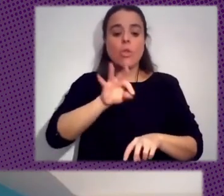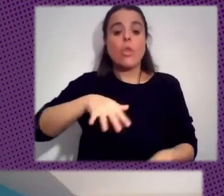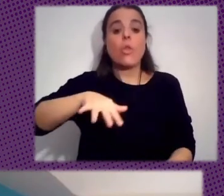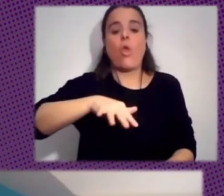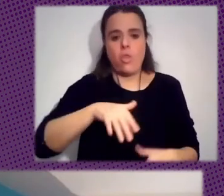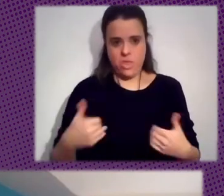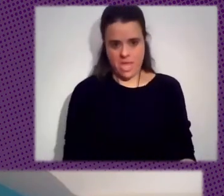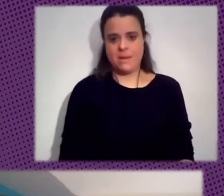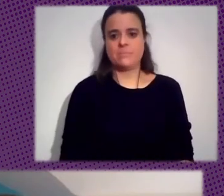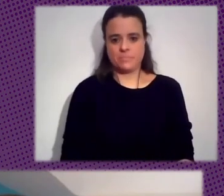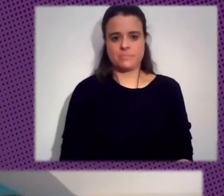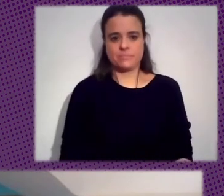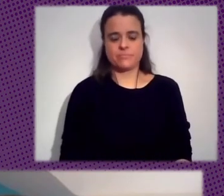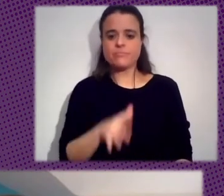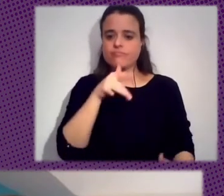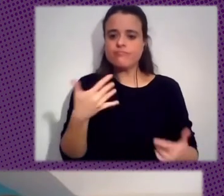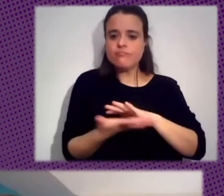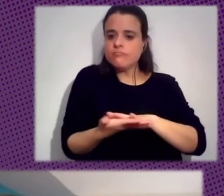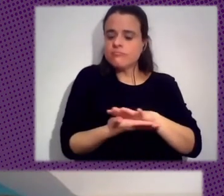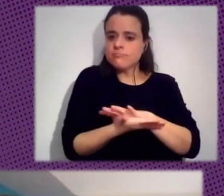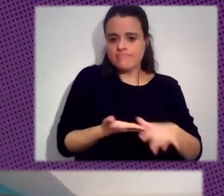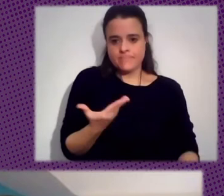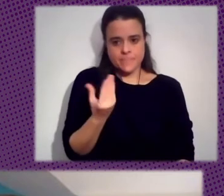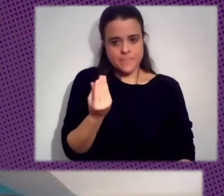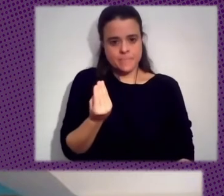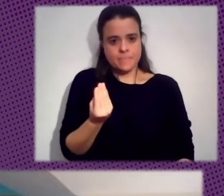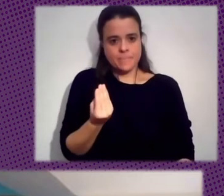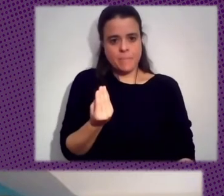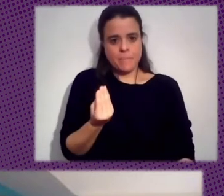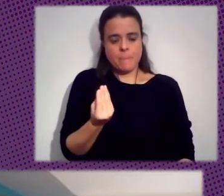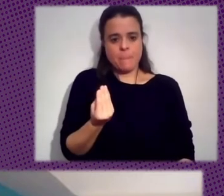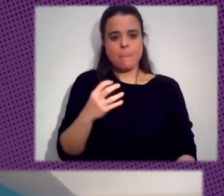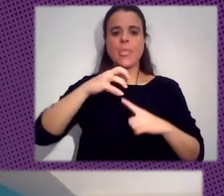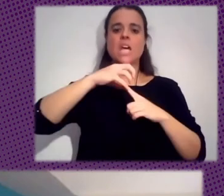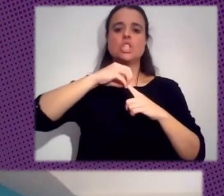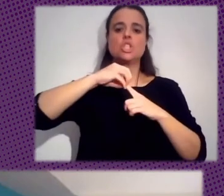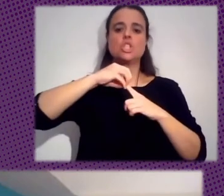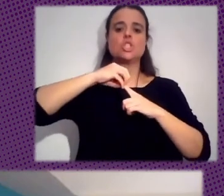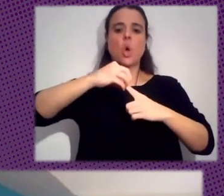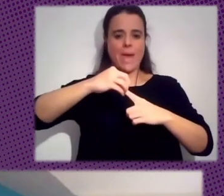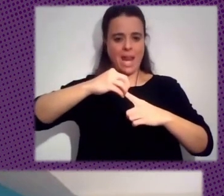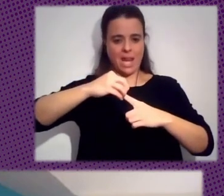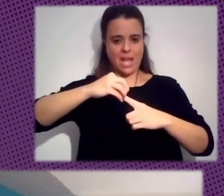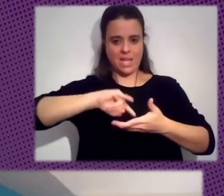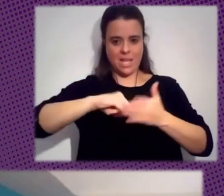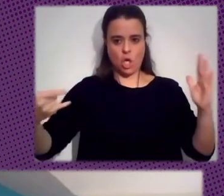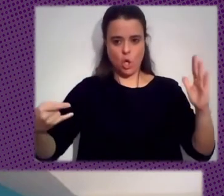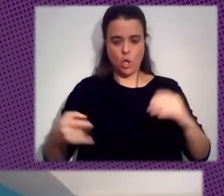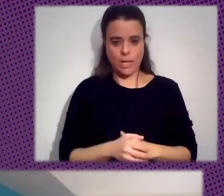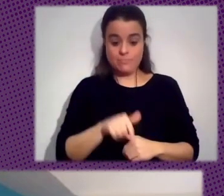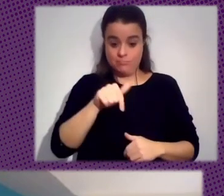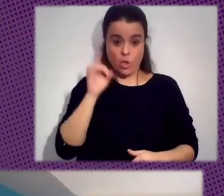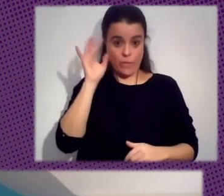Y Bueno Se Habla Hoy En Día Mucho Sobre La Soberanía Tecnológica De Hecho Esta Conferencia Es